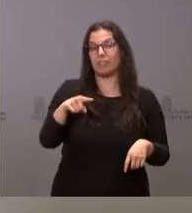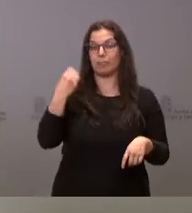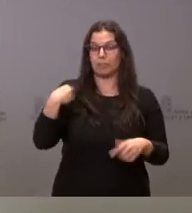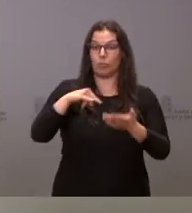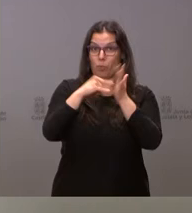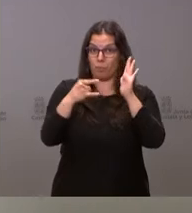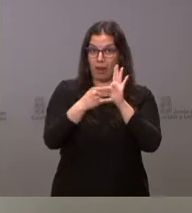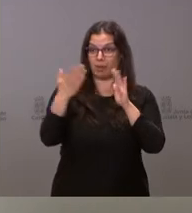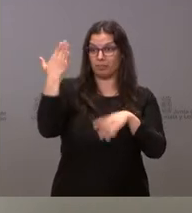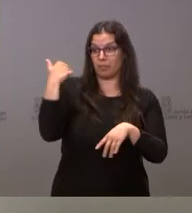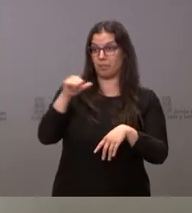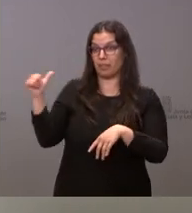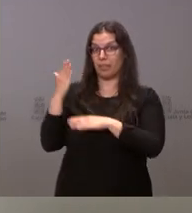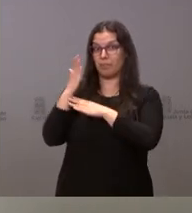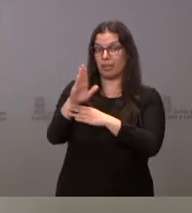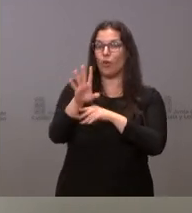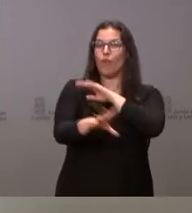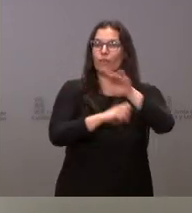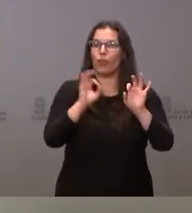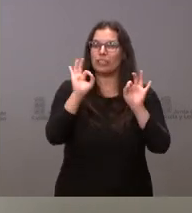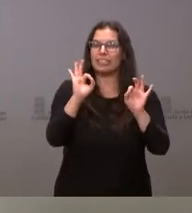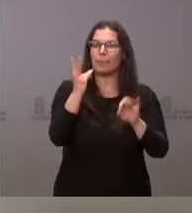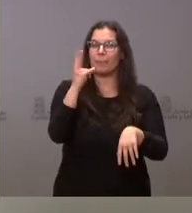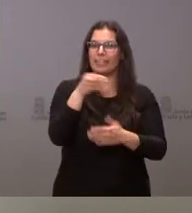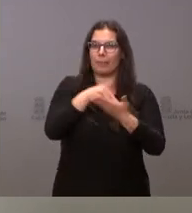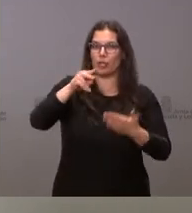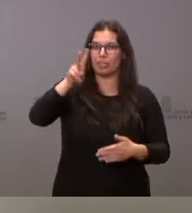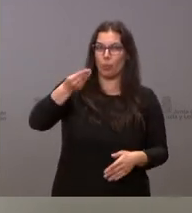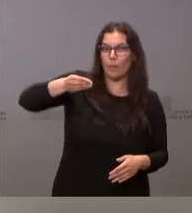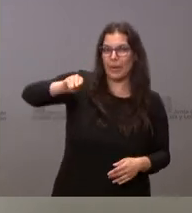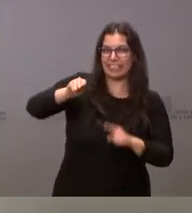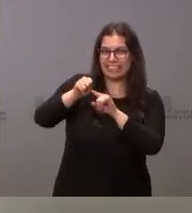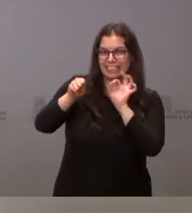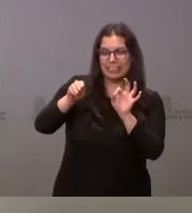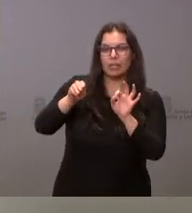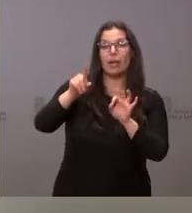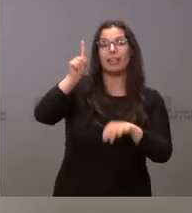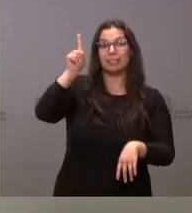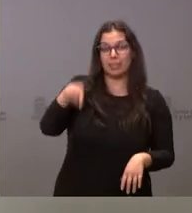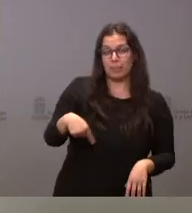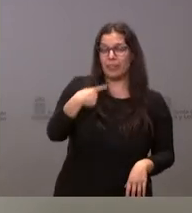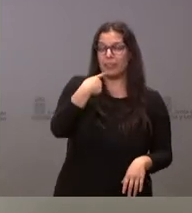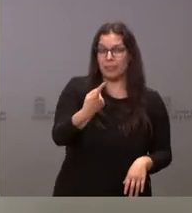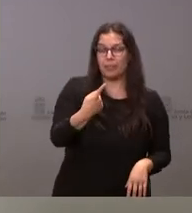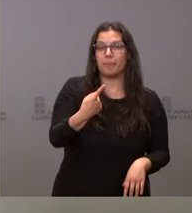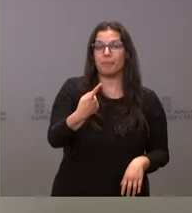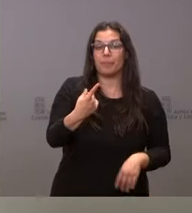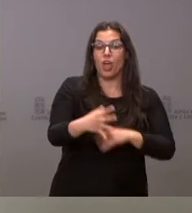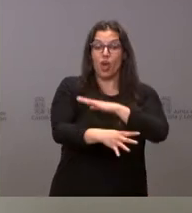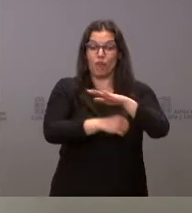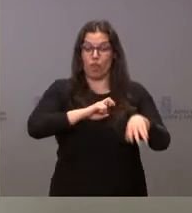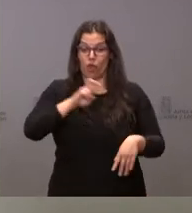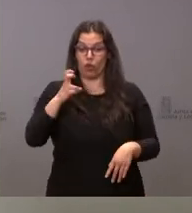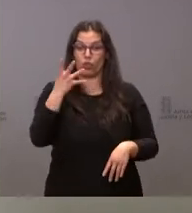plan que presentábamos había un fondo específico de 20 millones de euros adicionales, pero también les indico que el fondo de 50